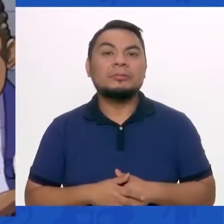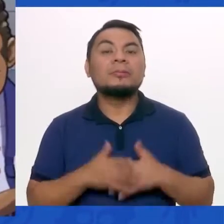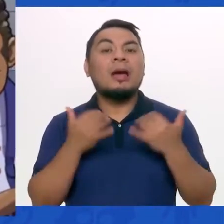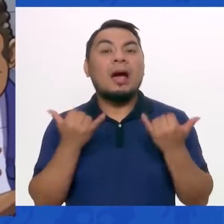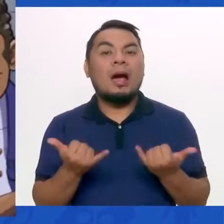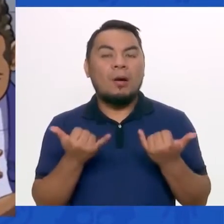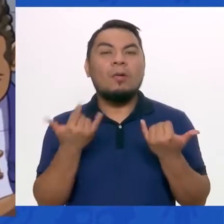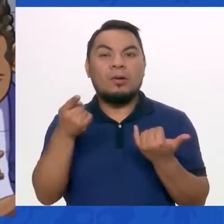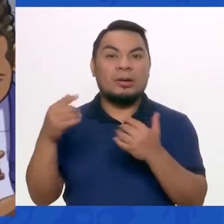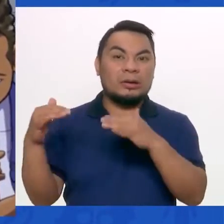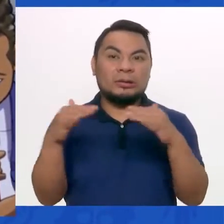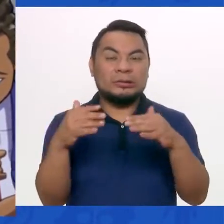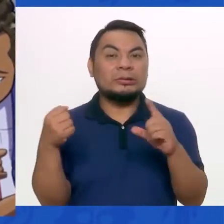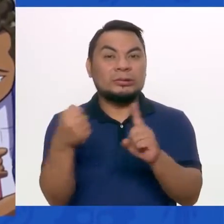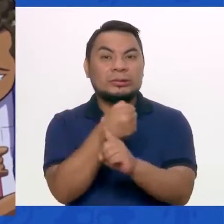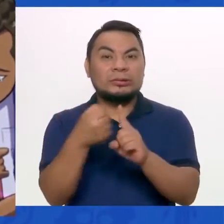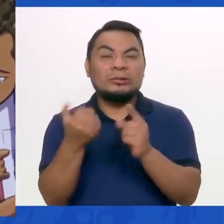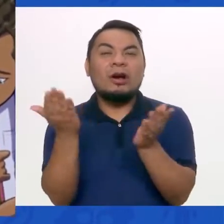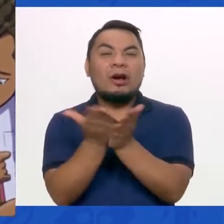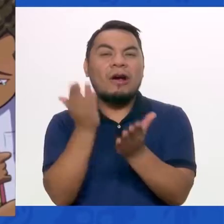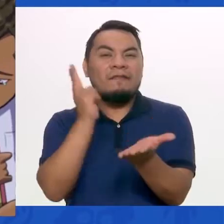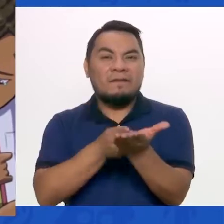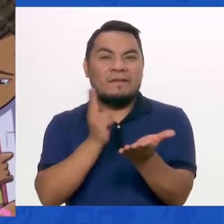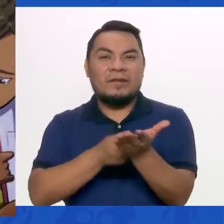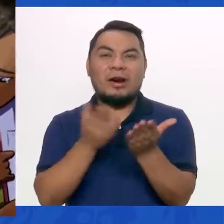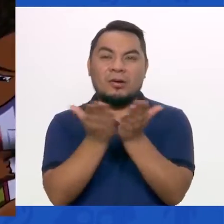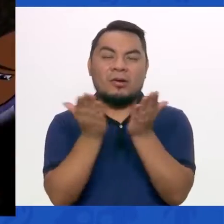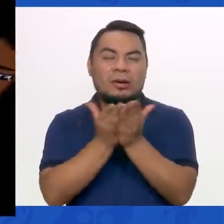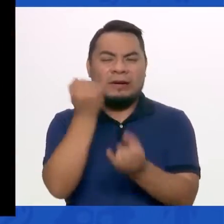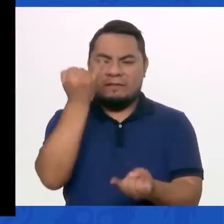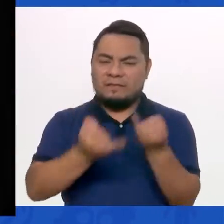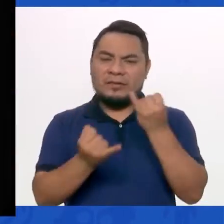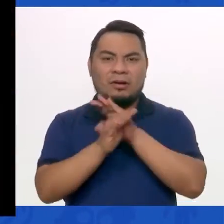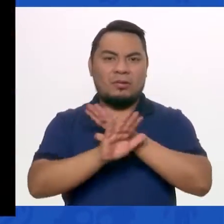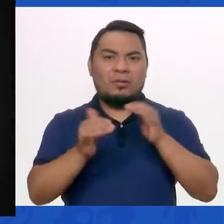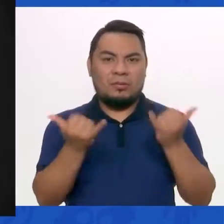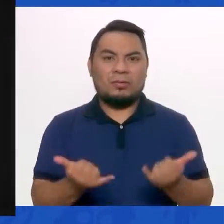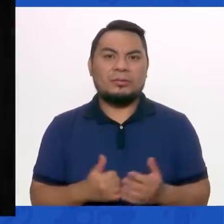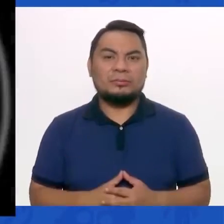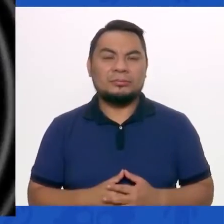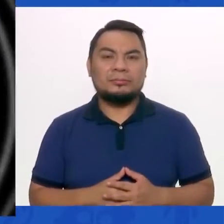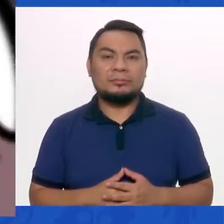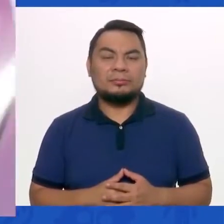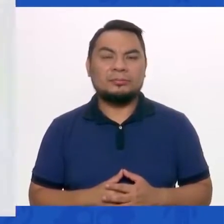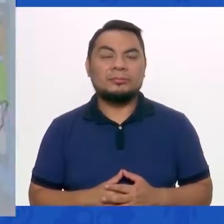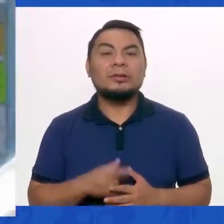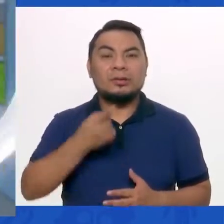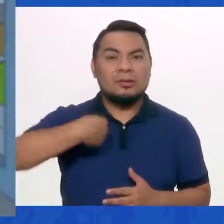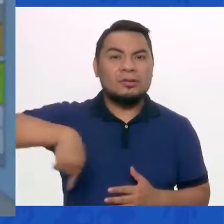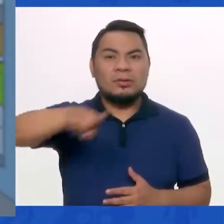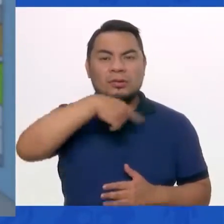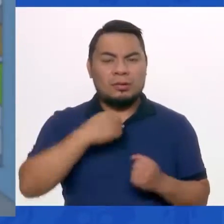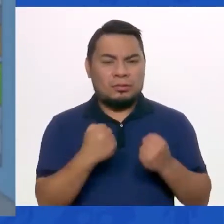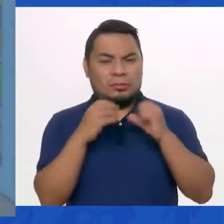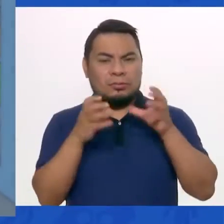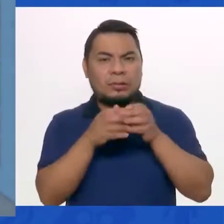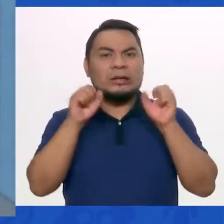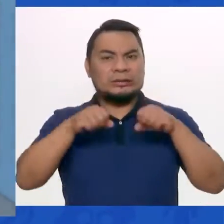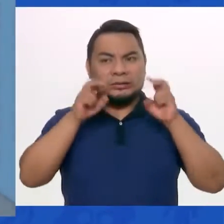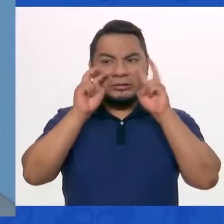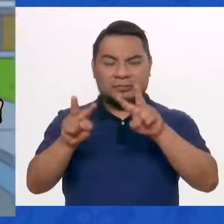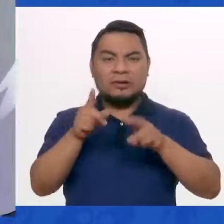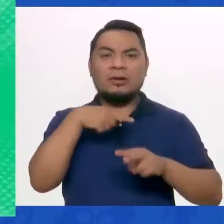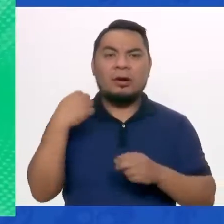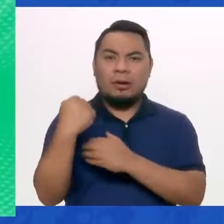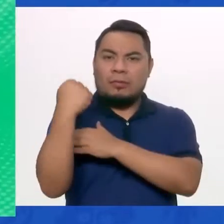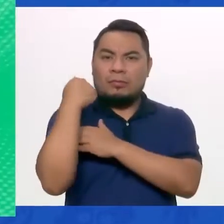esta batalla contra la violencia escolar se termina hoy. Somos la Brigada Sí Se Ve y tenemos